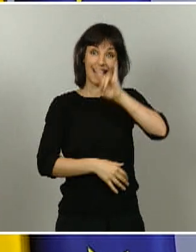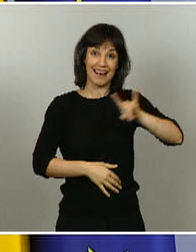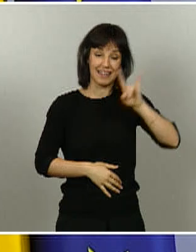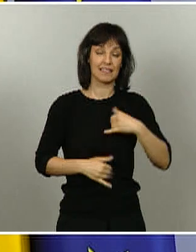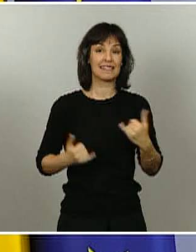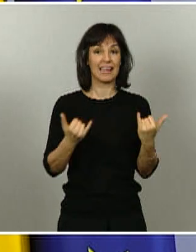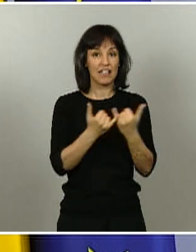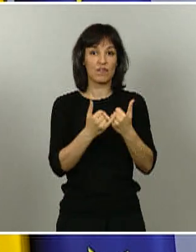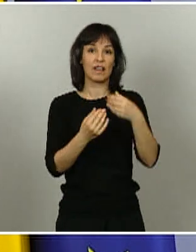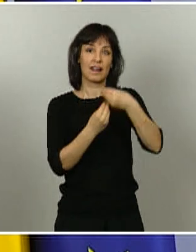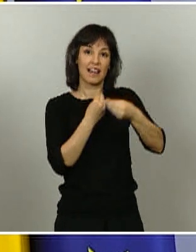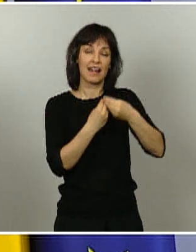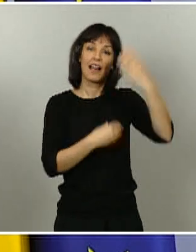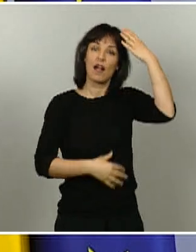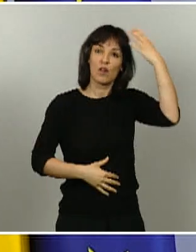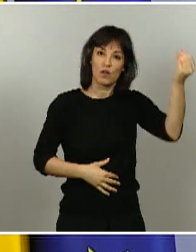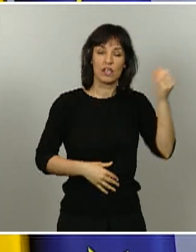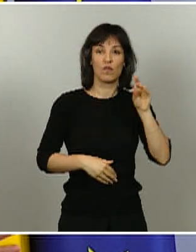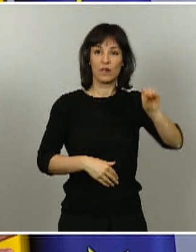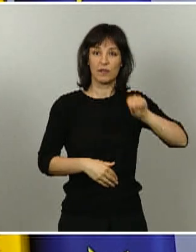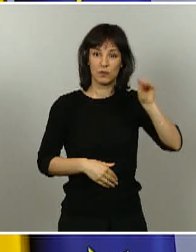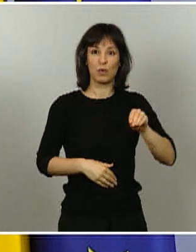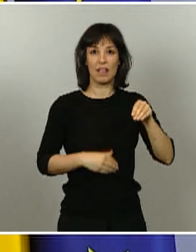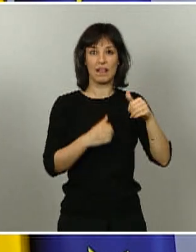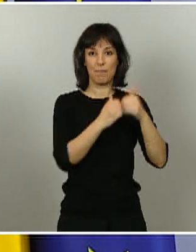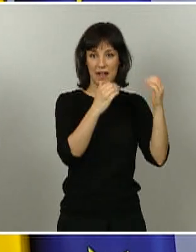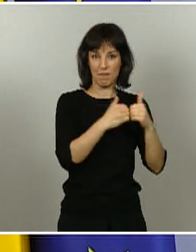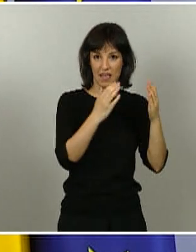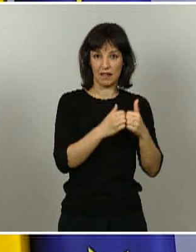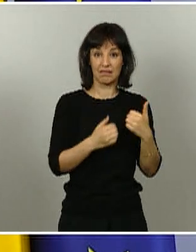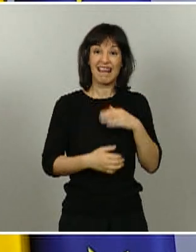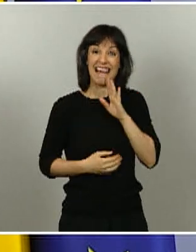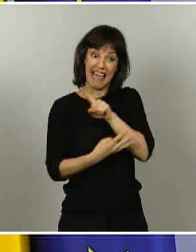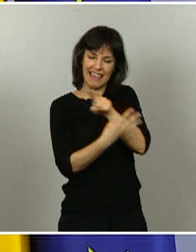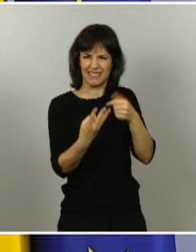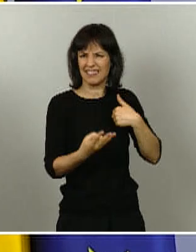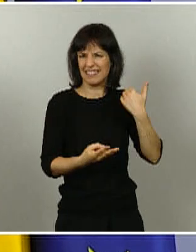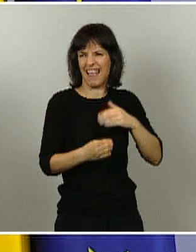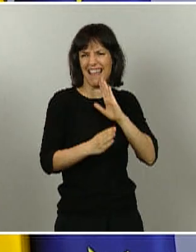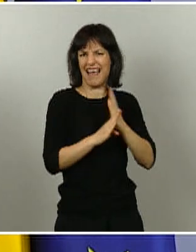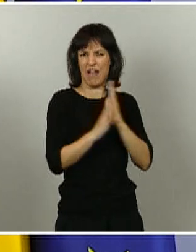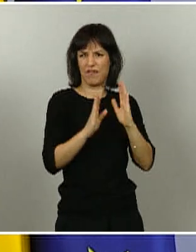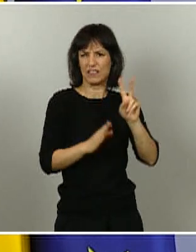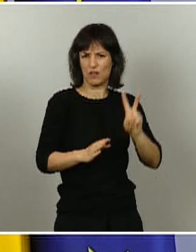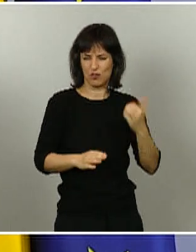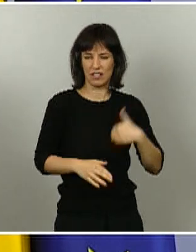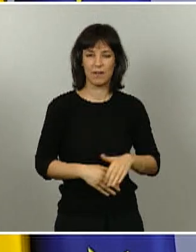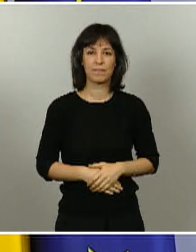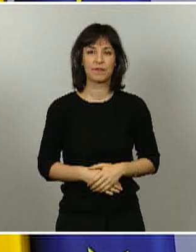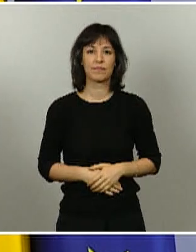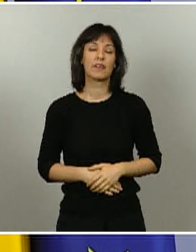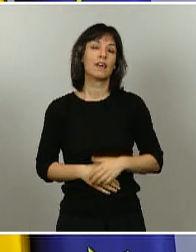Canaria, Lanzarote, Fuerteventura y La Palma. Las otras islas saben ustedes que ya estaban en fase 2. La comunidad autónoma de Cantabria.